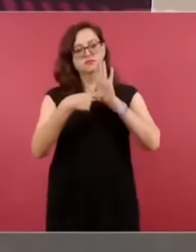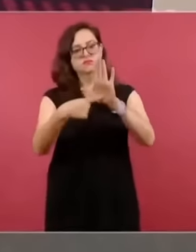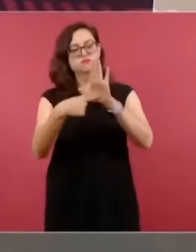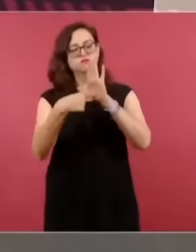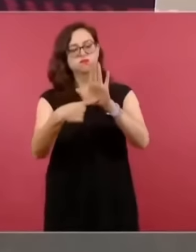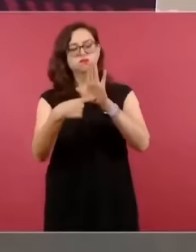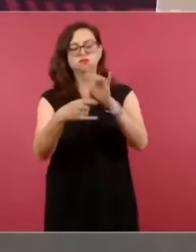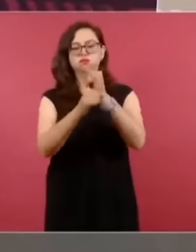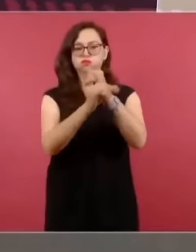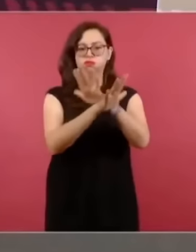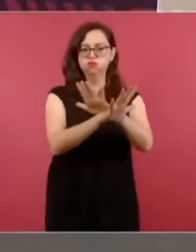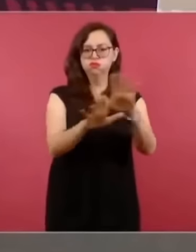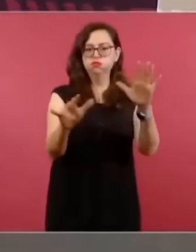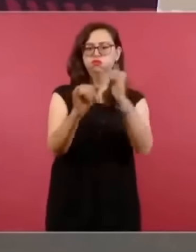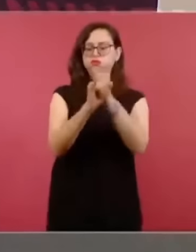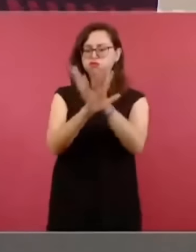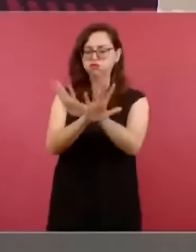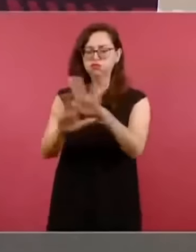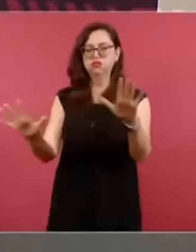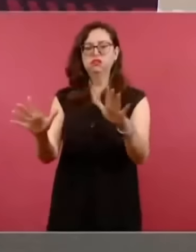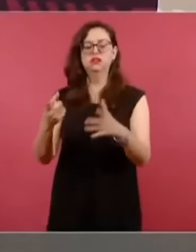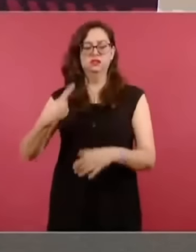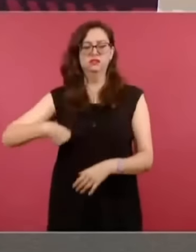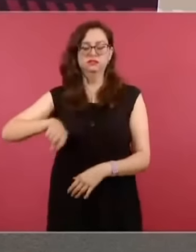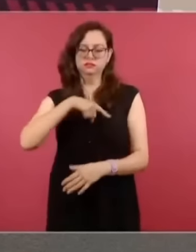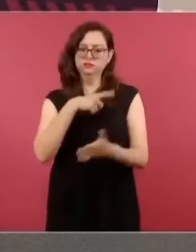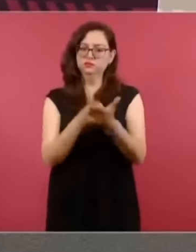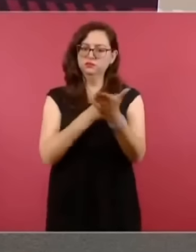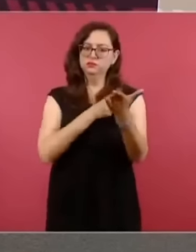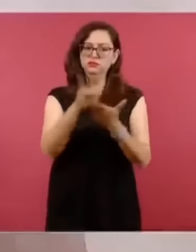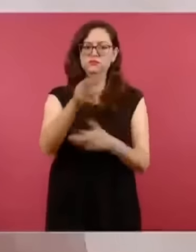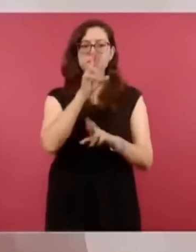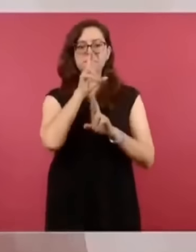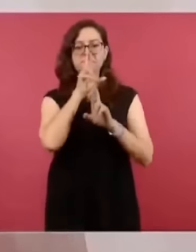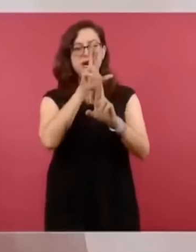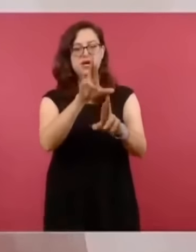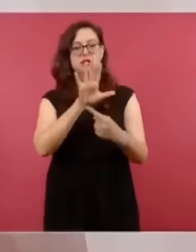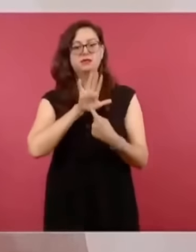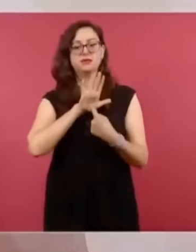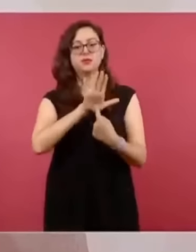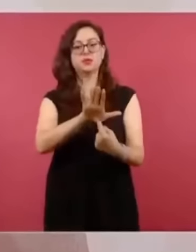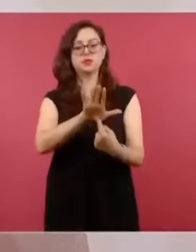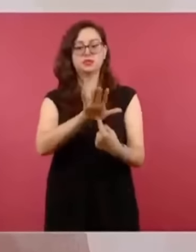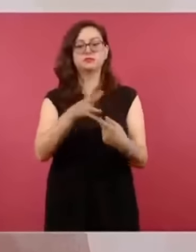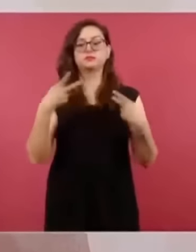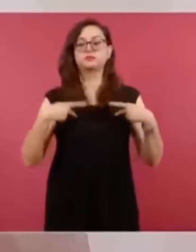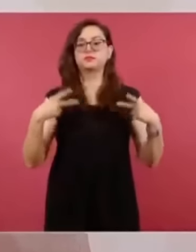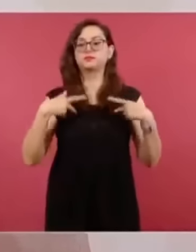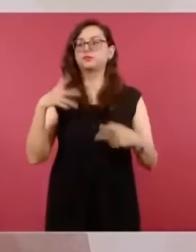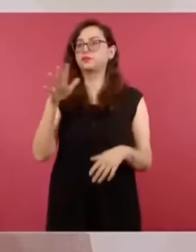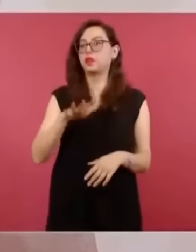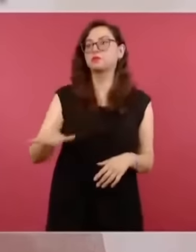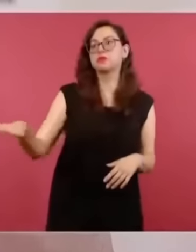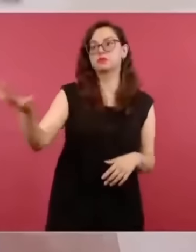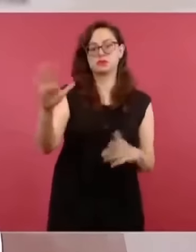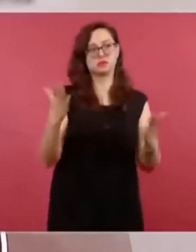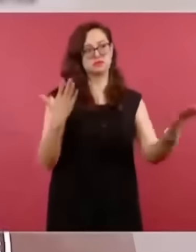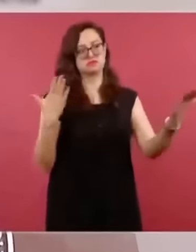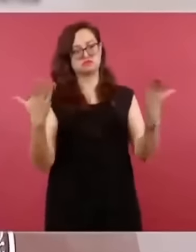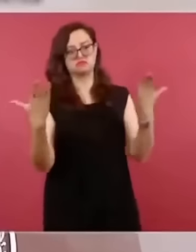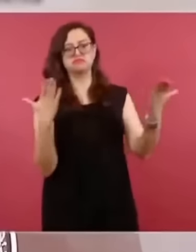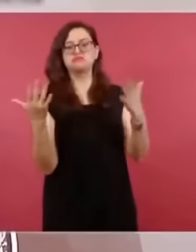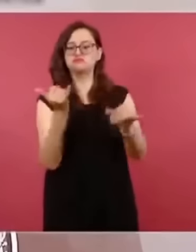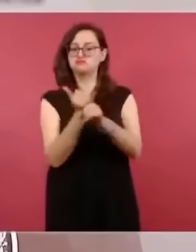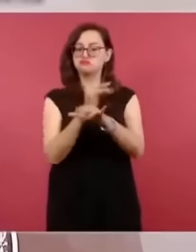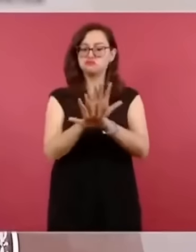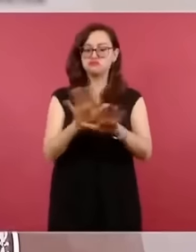hacer uso de nuestro derecho de réplica para que la gente tenga toda la